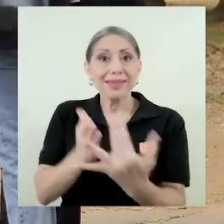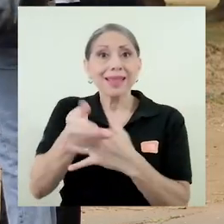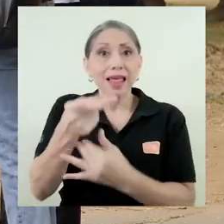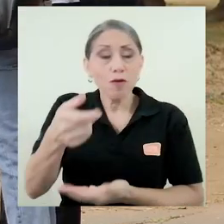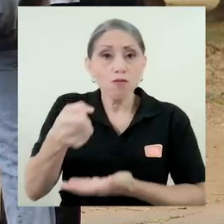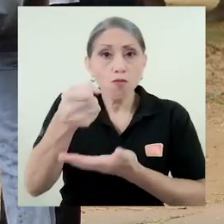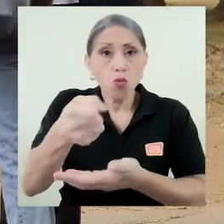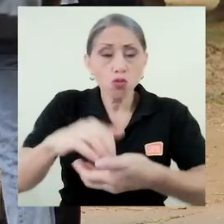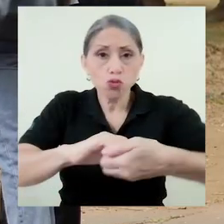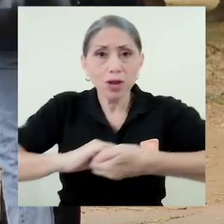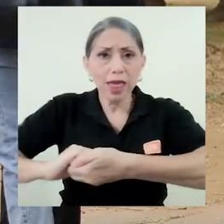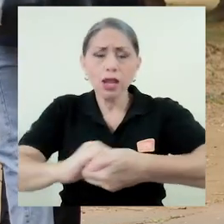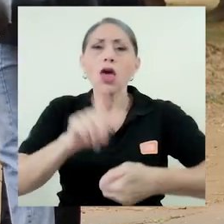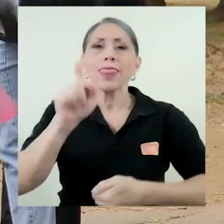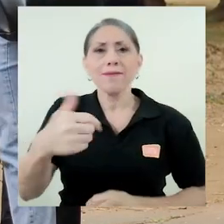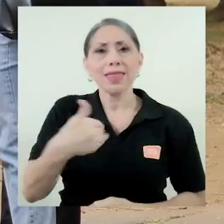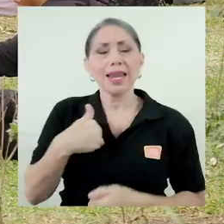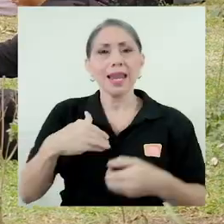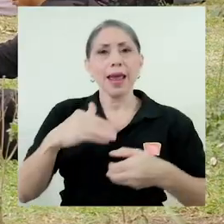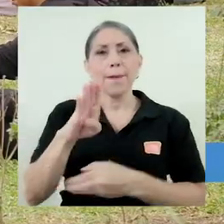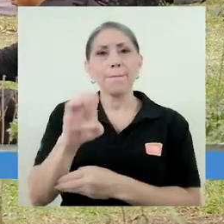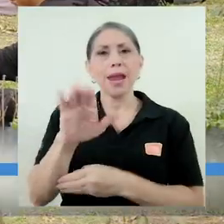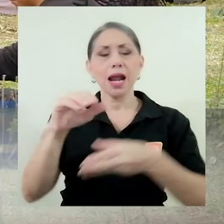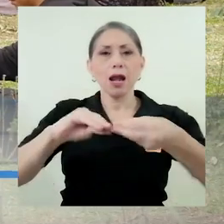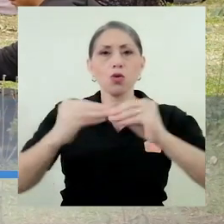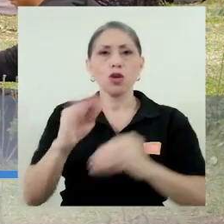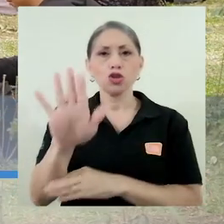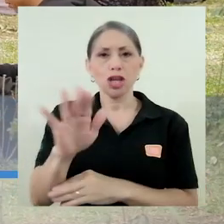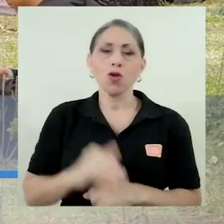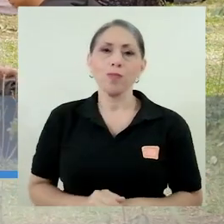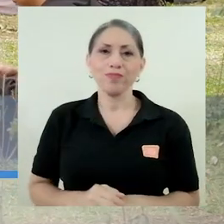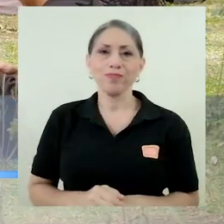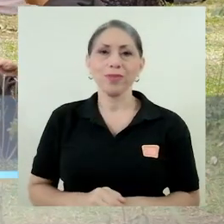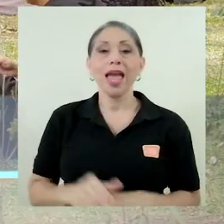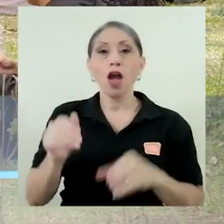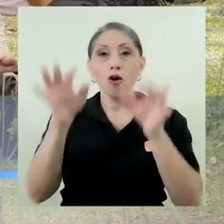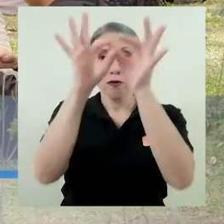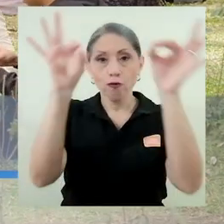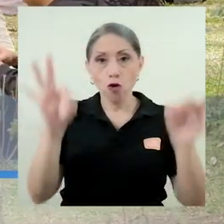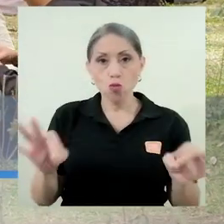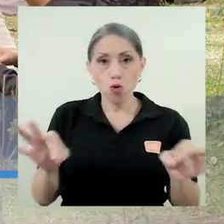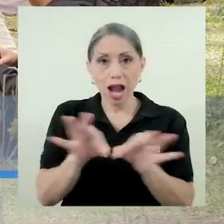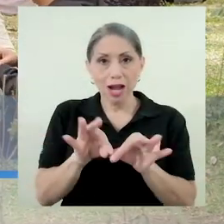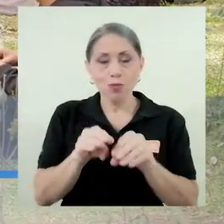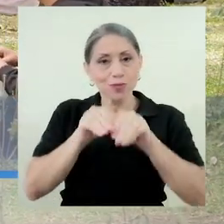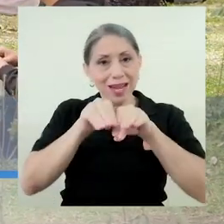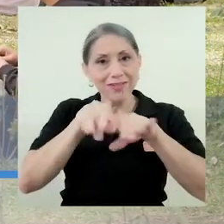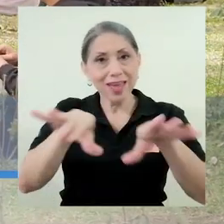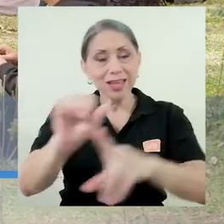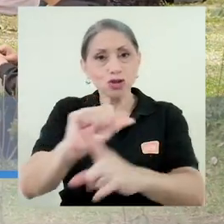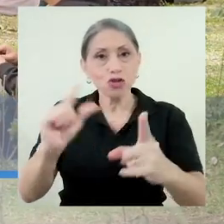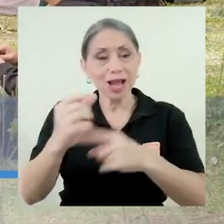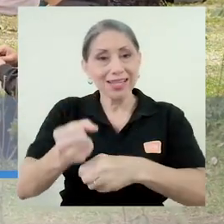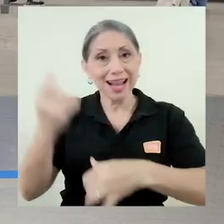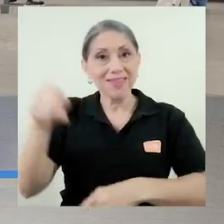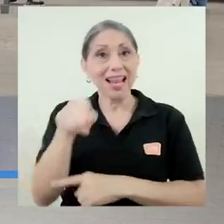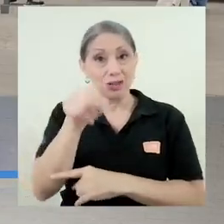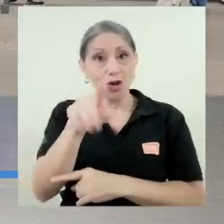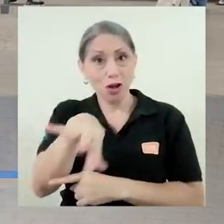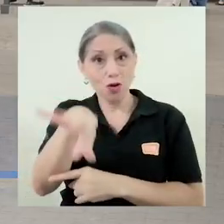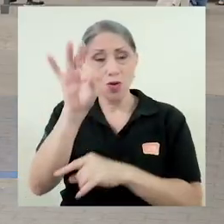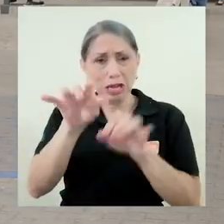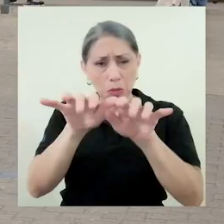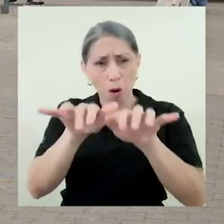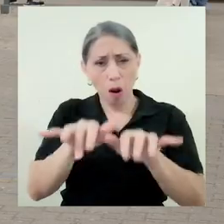los estudiantes deberán tener beca 5, completar un formulario que se encuentra en las redes sociales de la Federación y